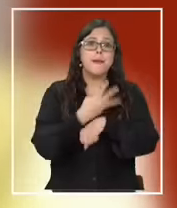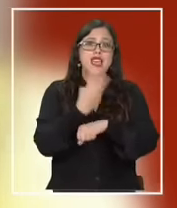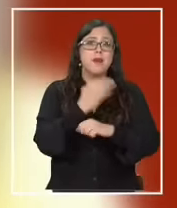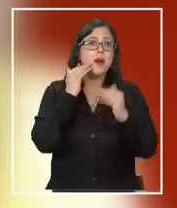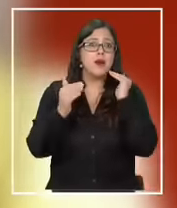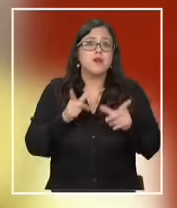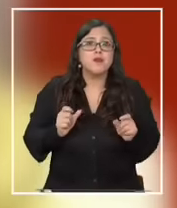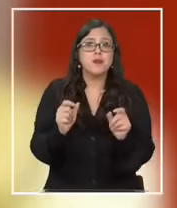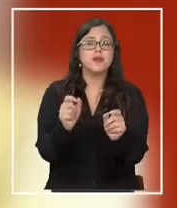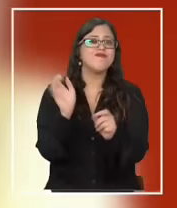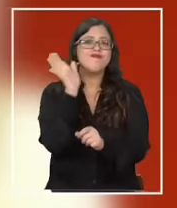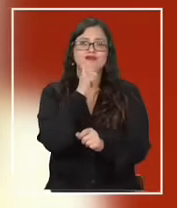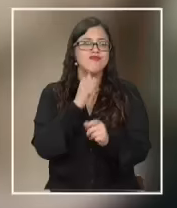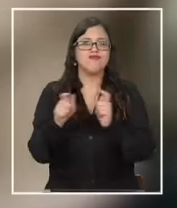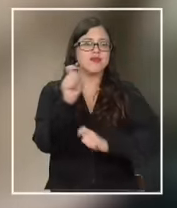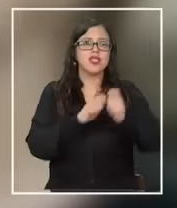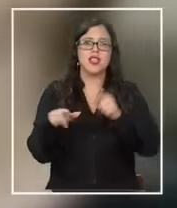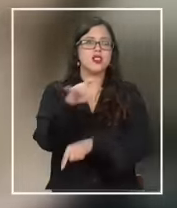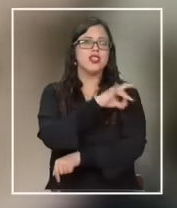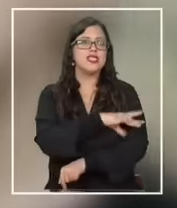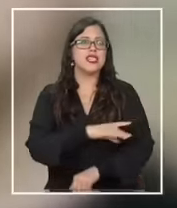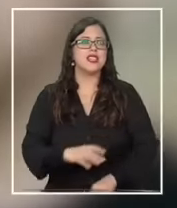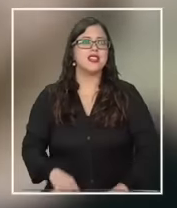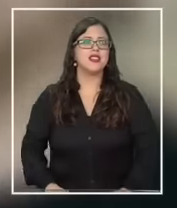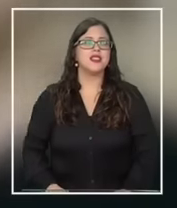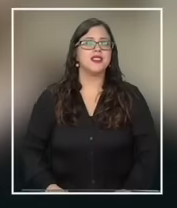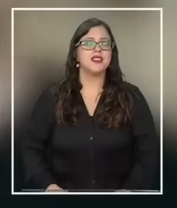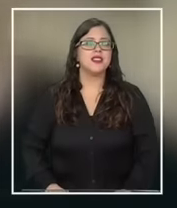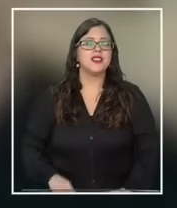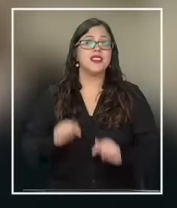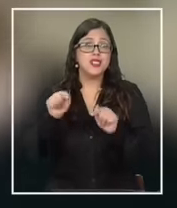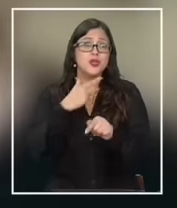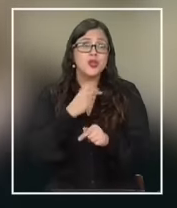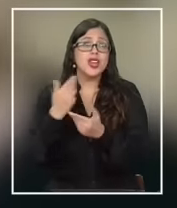cáncer ya no tienen tratamiento en Chile invitamos a todos a que salgan socios